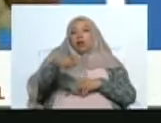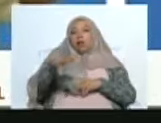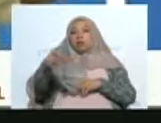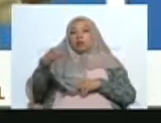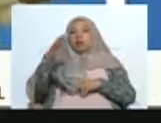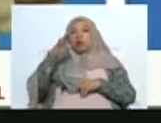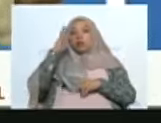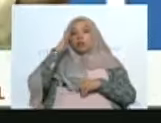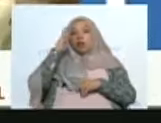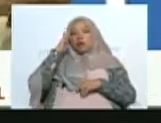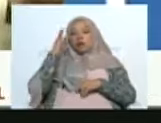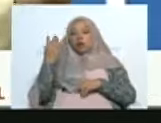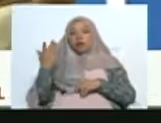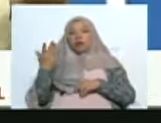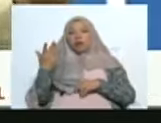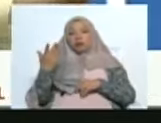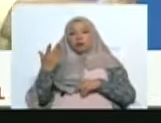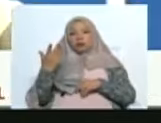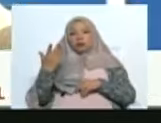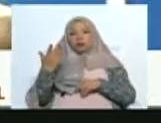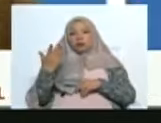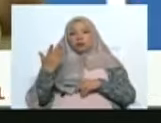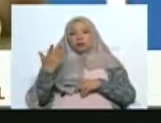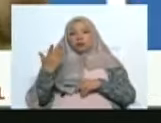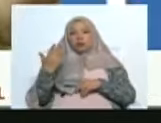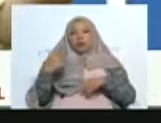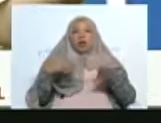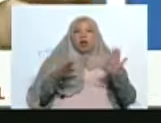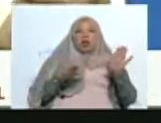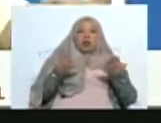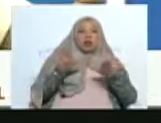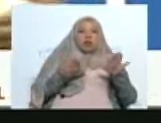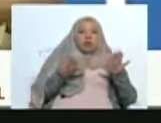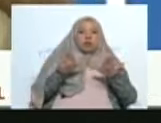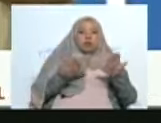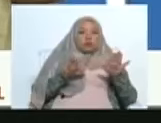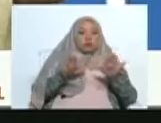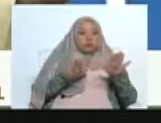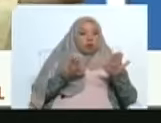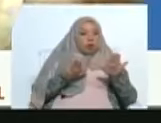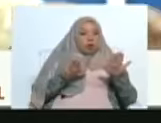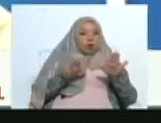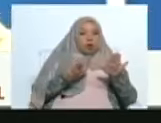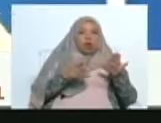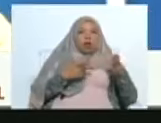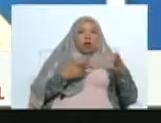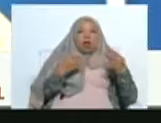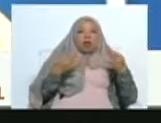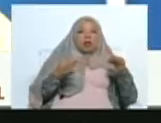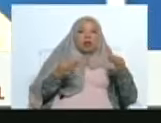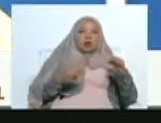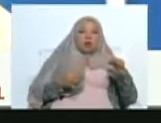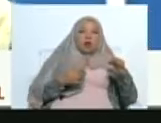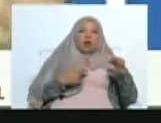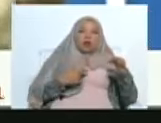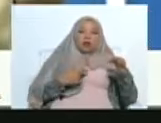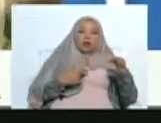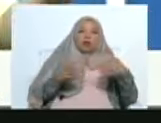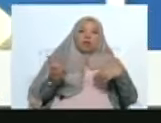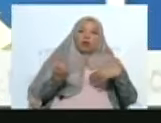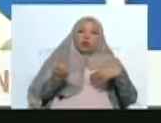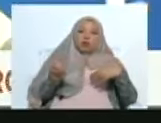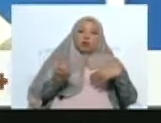gente salió no solamente a la calle a pasear, a disfrutar de las maravillas naturales con las que cuenta el país